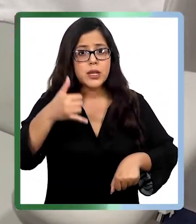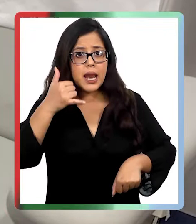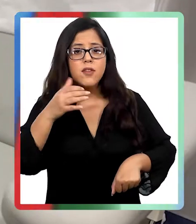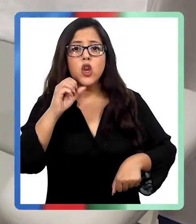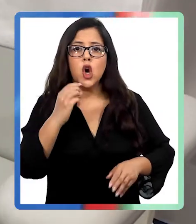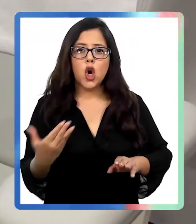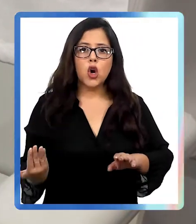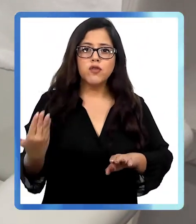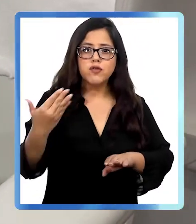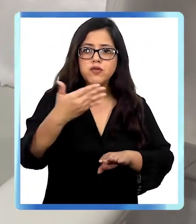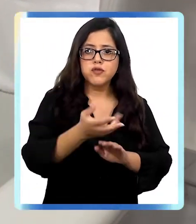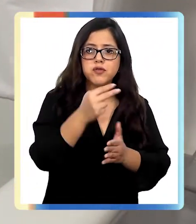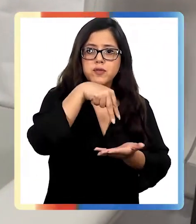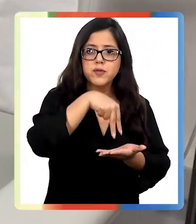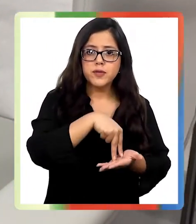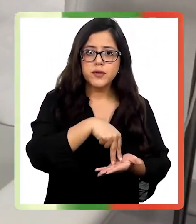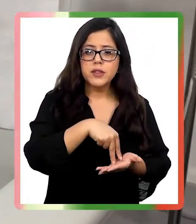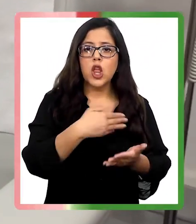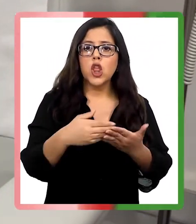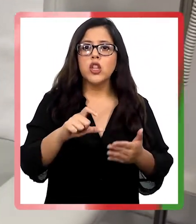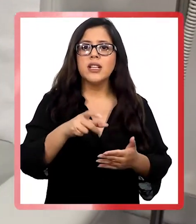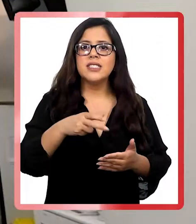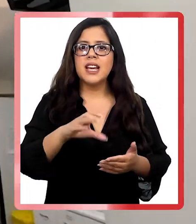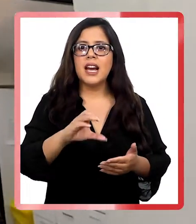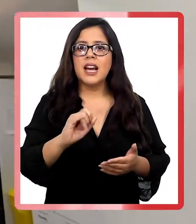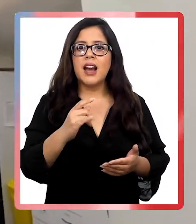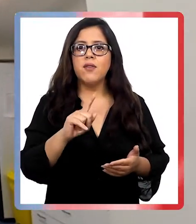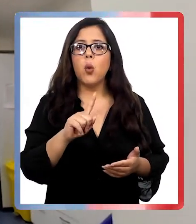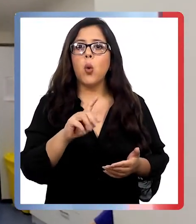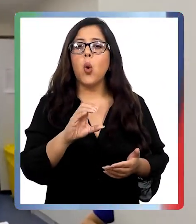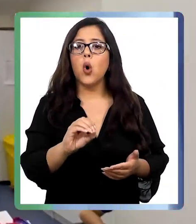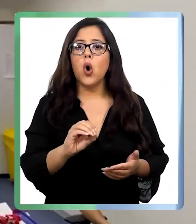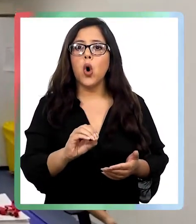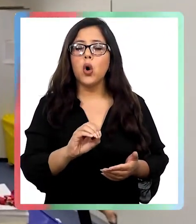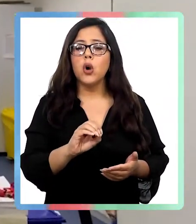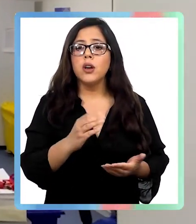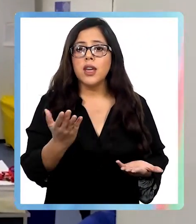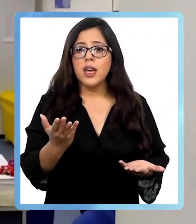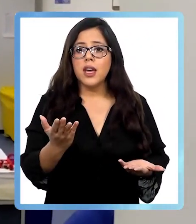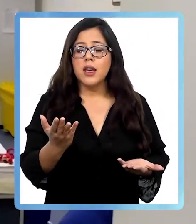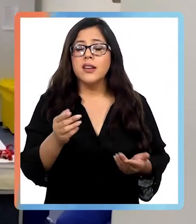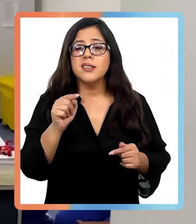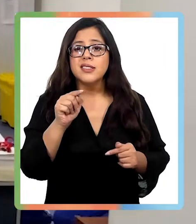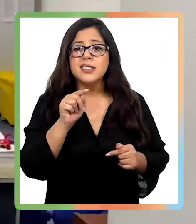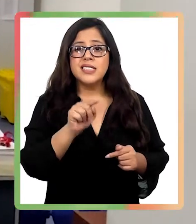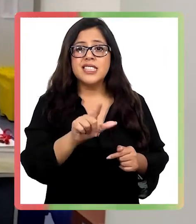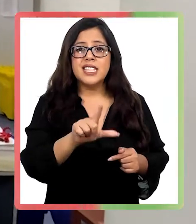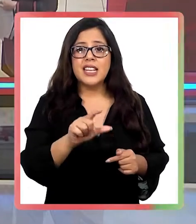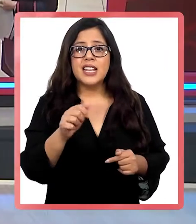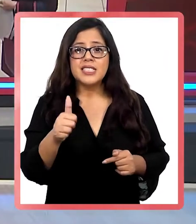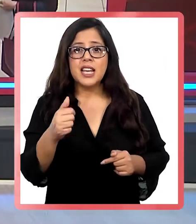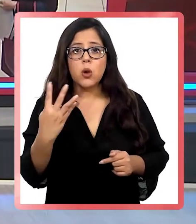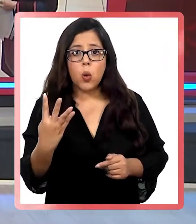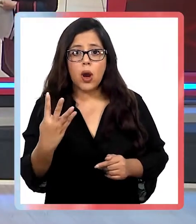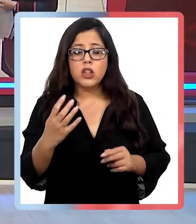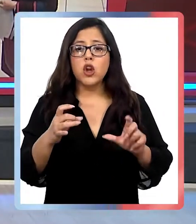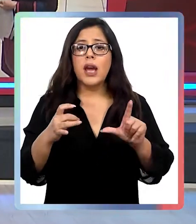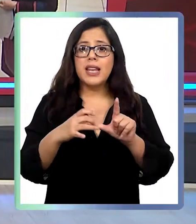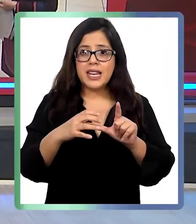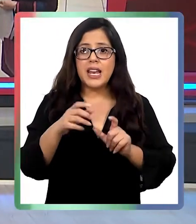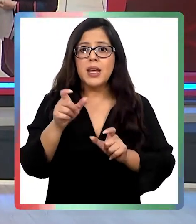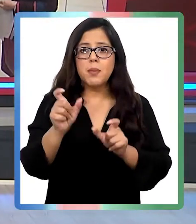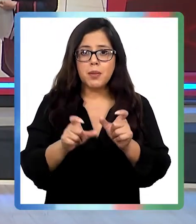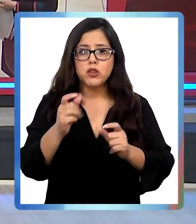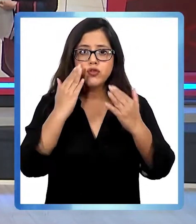presencialmente a Chacabuco 467 Linares, un lugar exclusivamente para donaciones de sangre. Hasta ahora